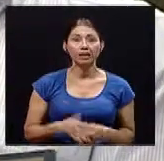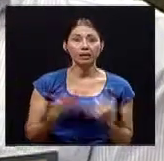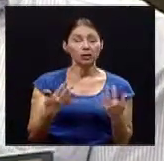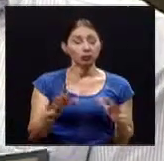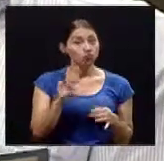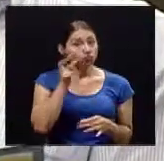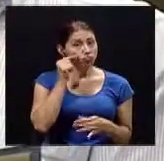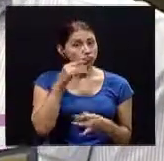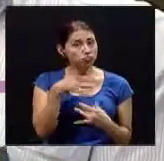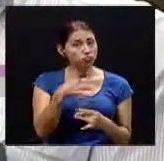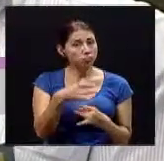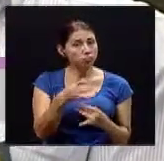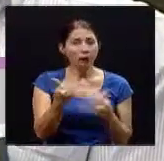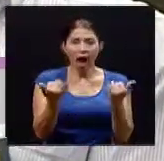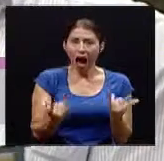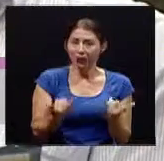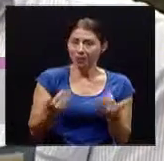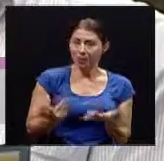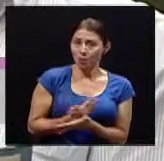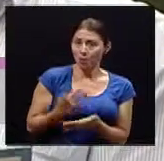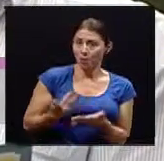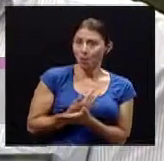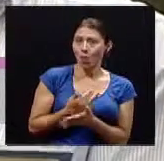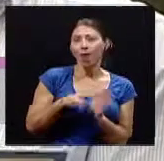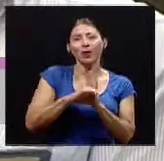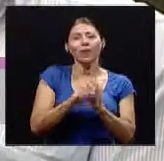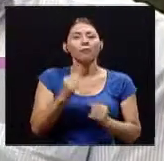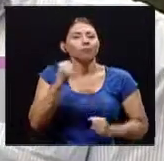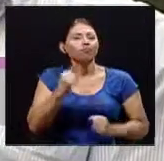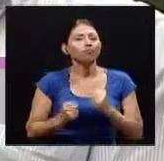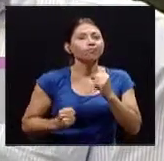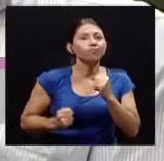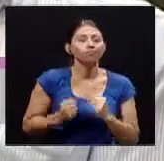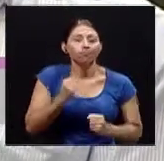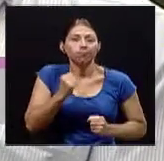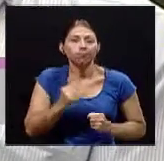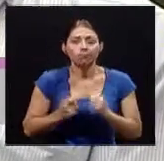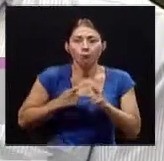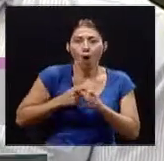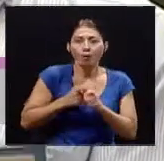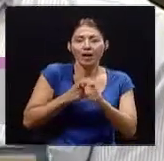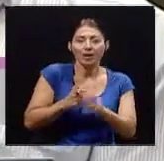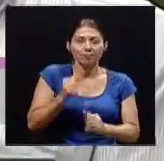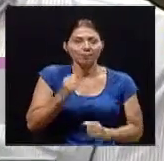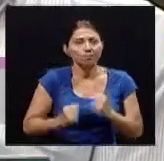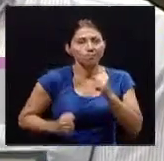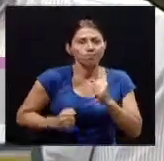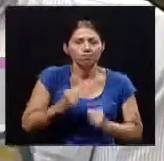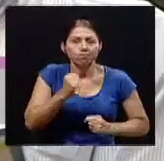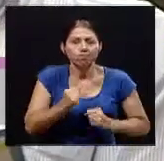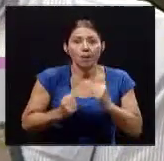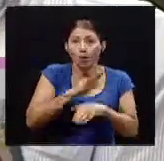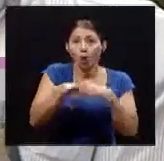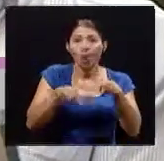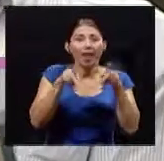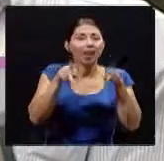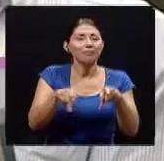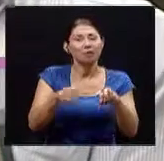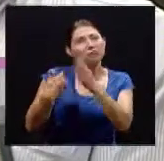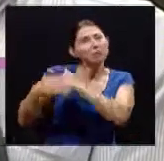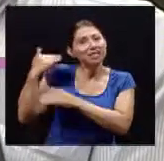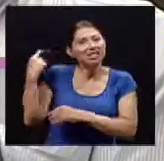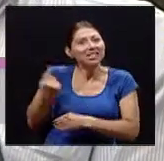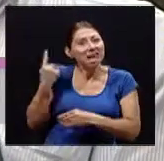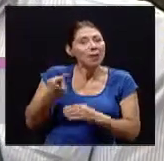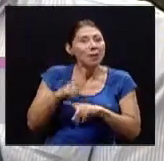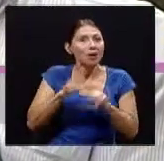ahora está muy de moda el correr por ejemplo todo el mundo está corriendo y bueno siempre ha estado de moda pero ahora muchísimo